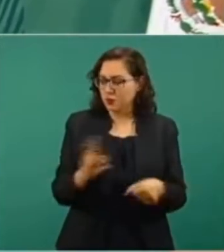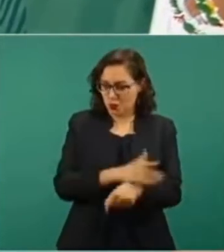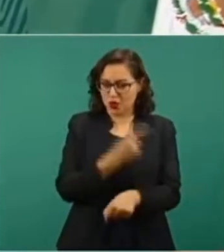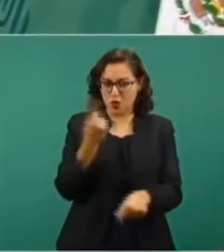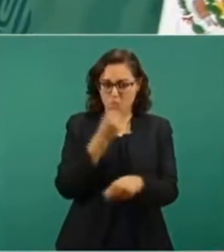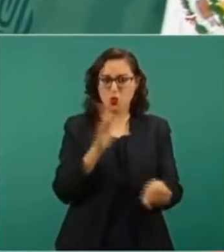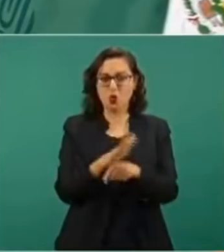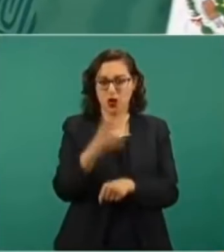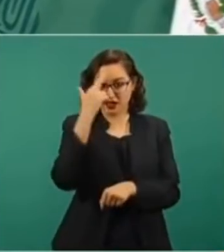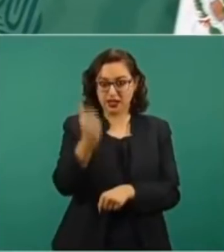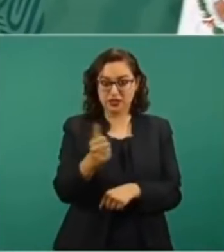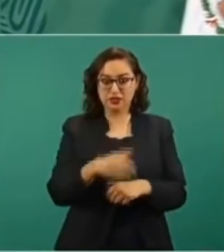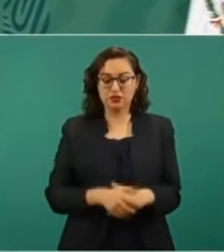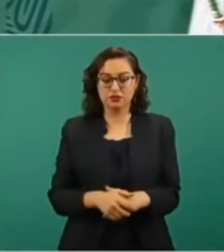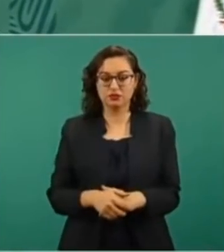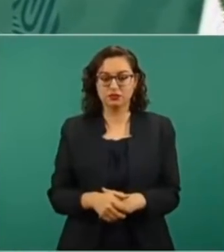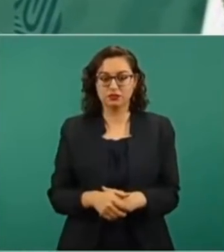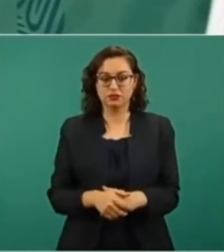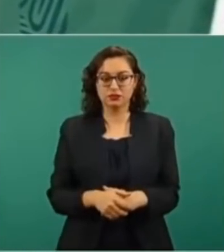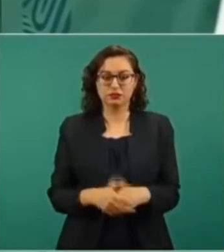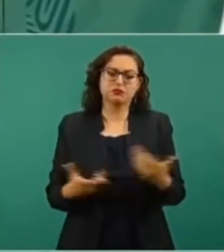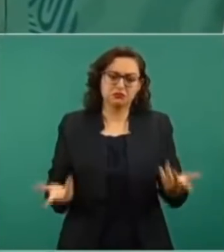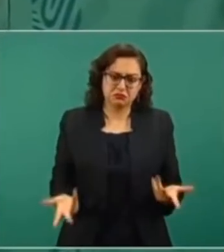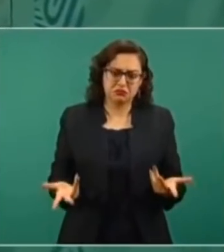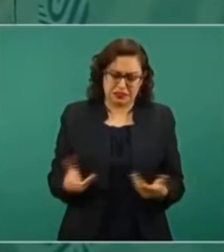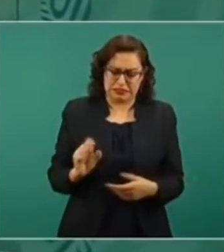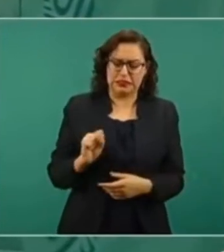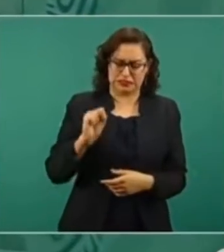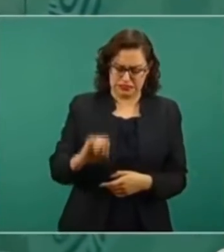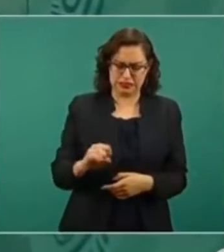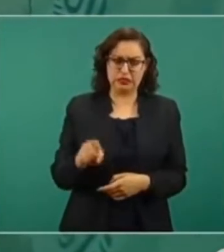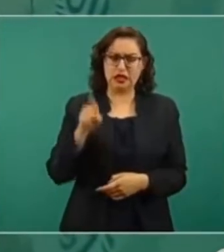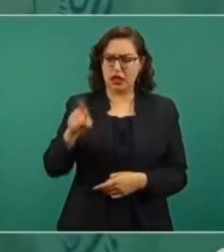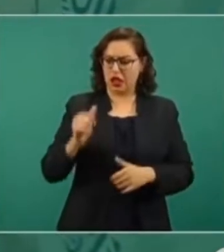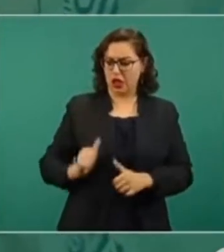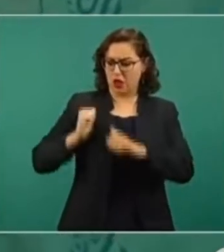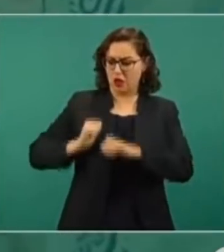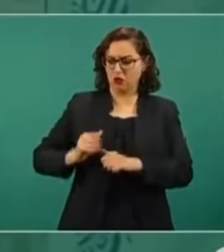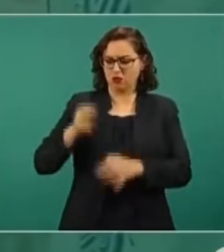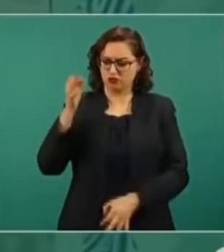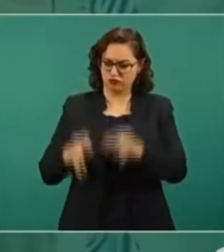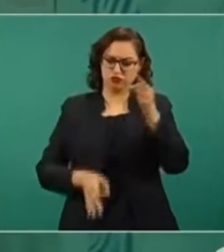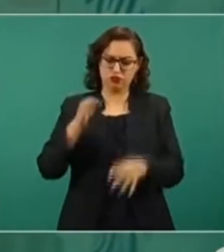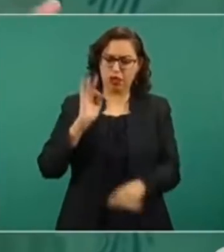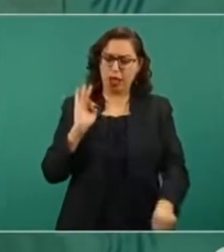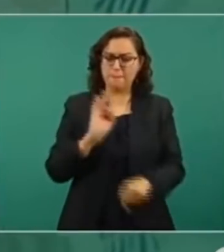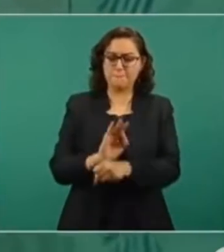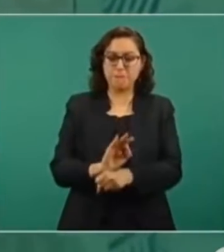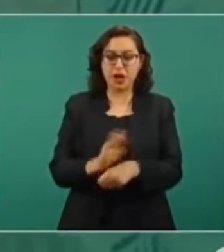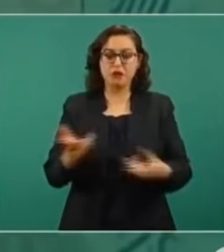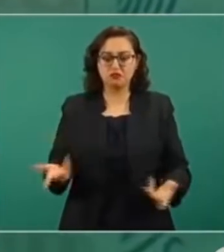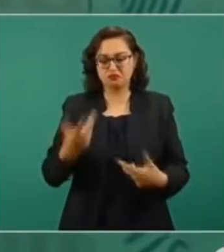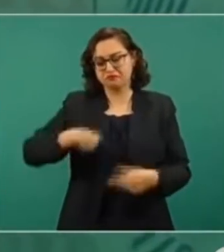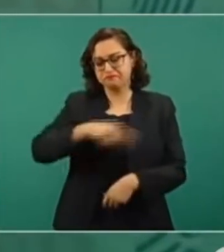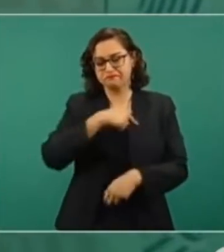Entonces, respetuosos del amparo y no podemos nombrar.